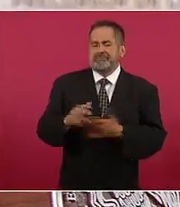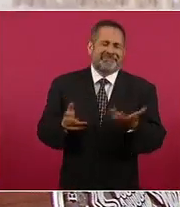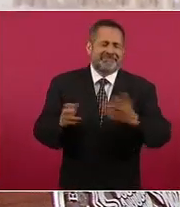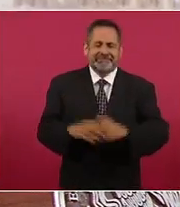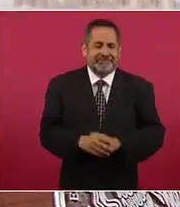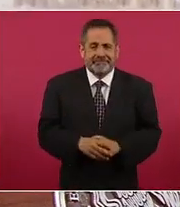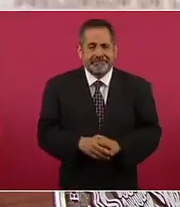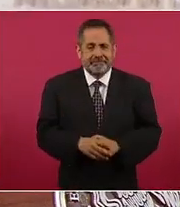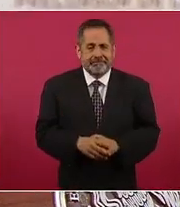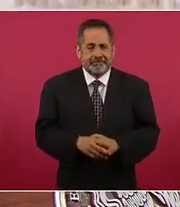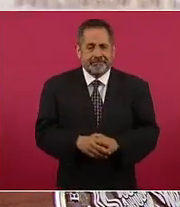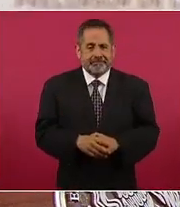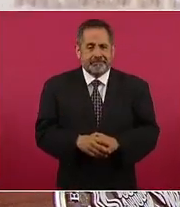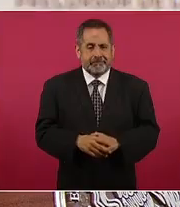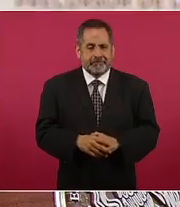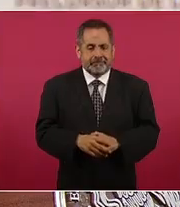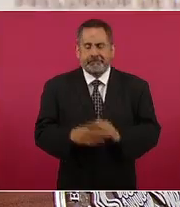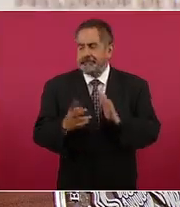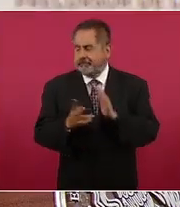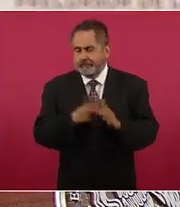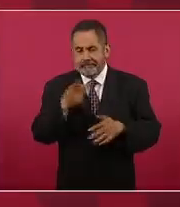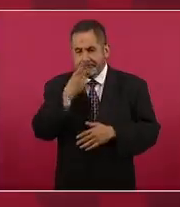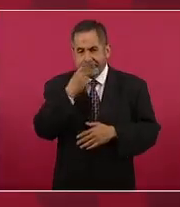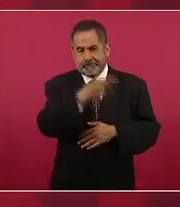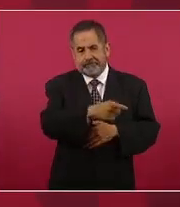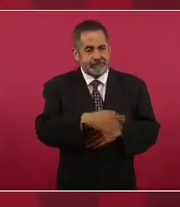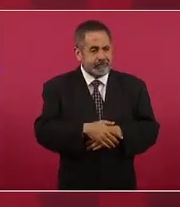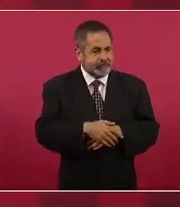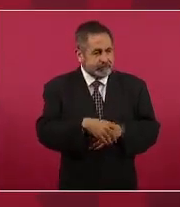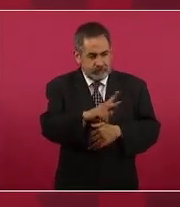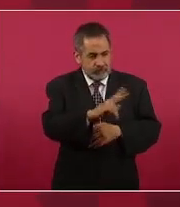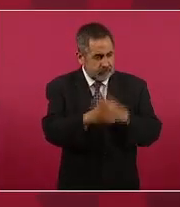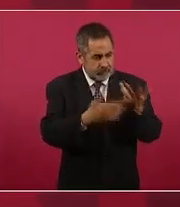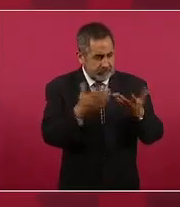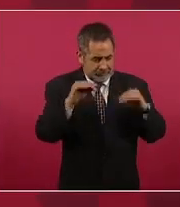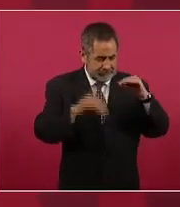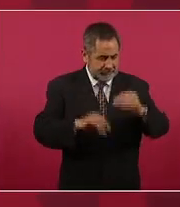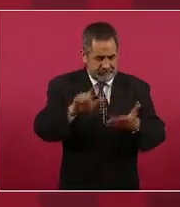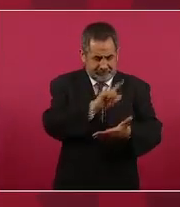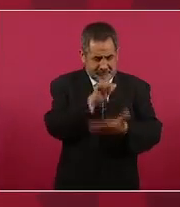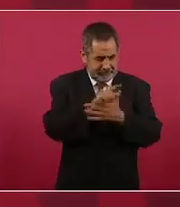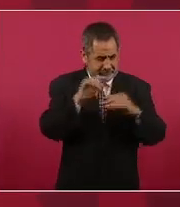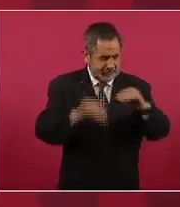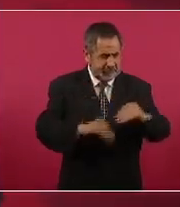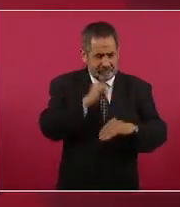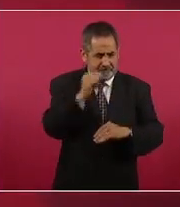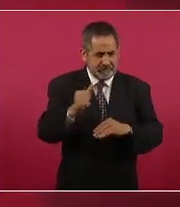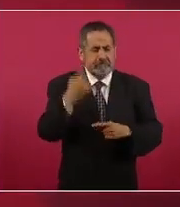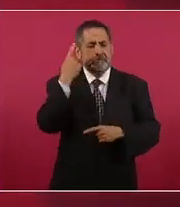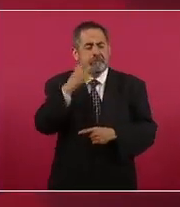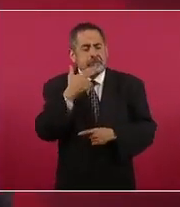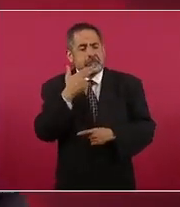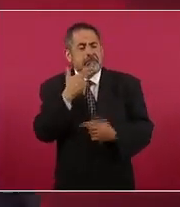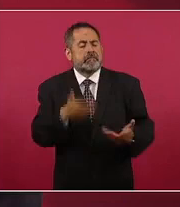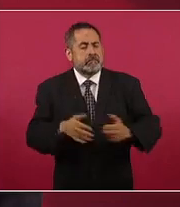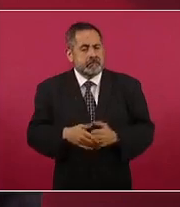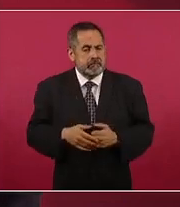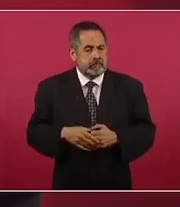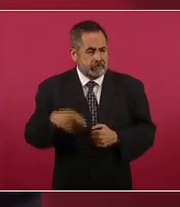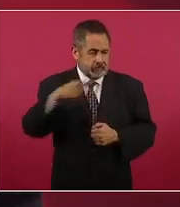lo repito si no van a legislar que esa es su función principal